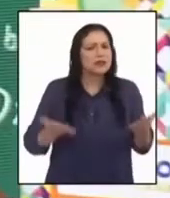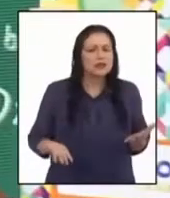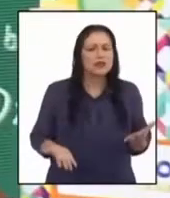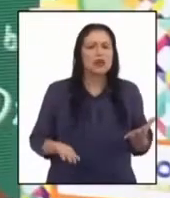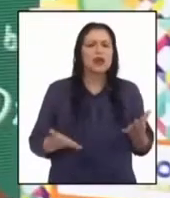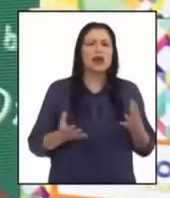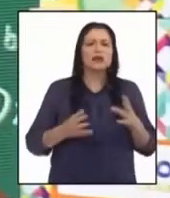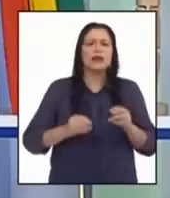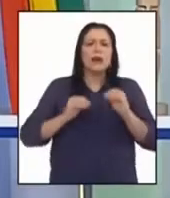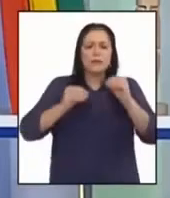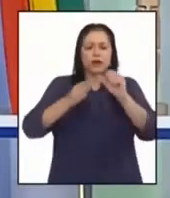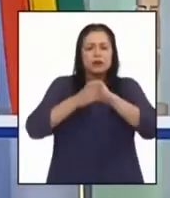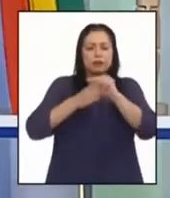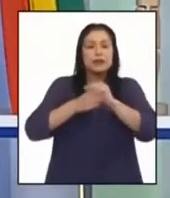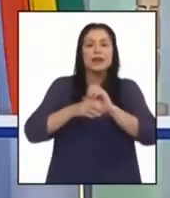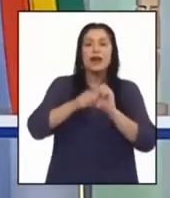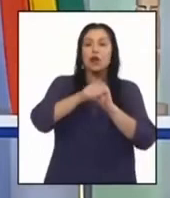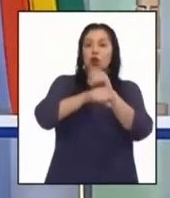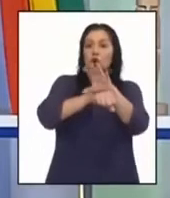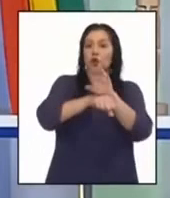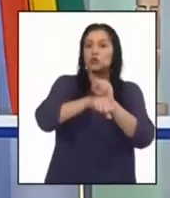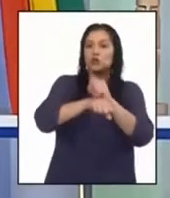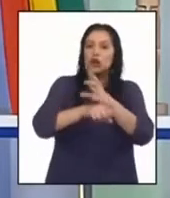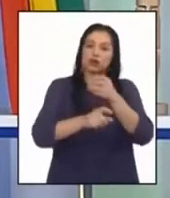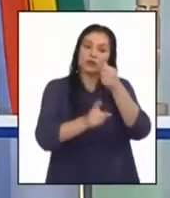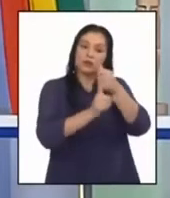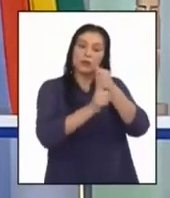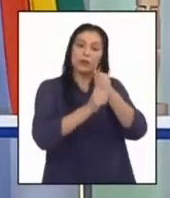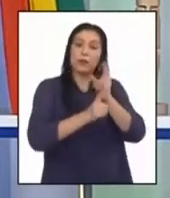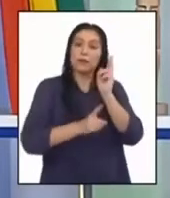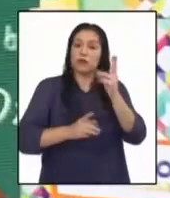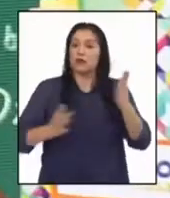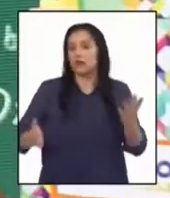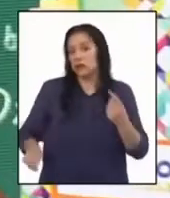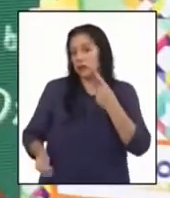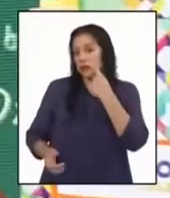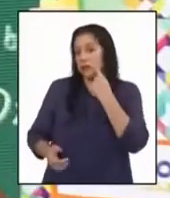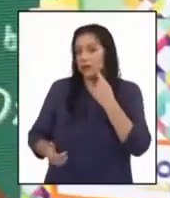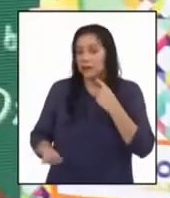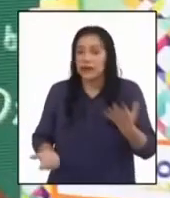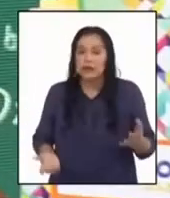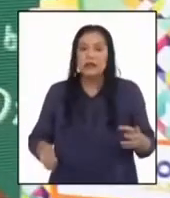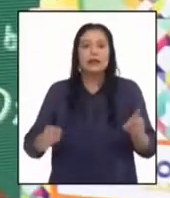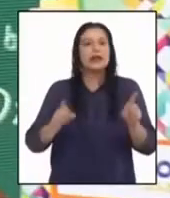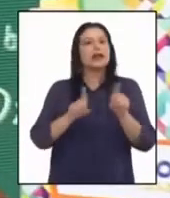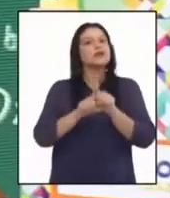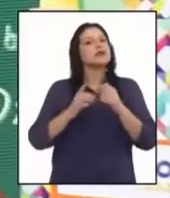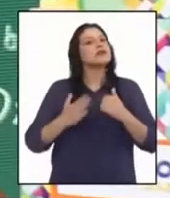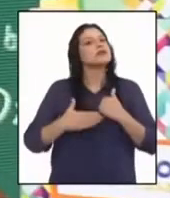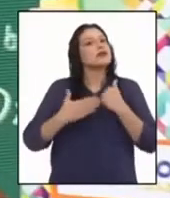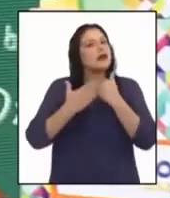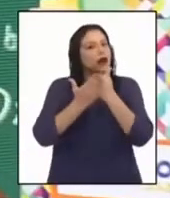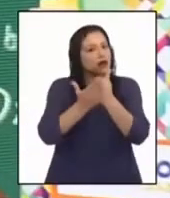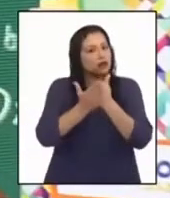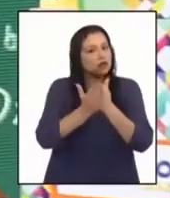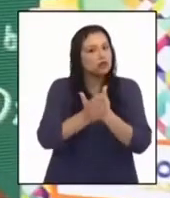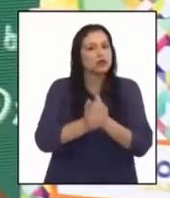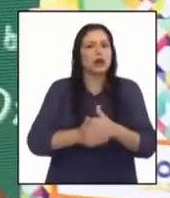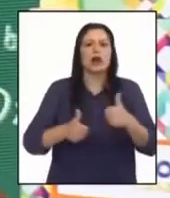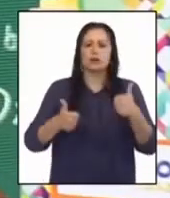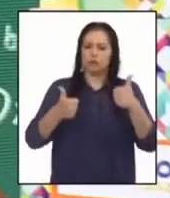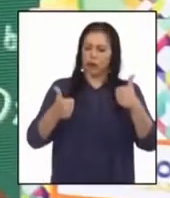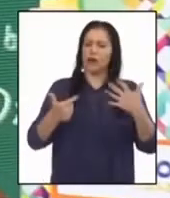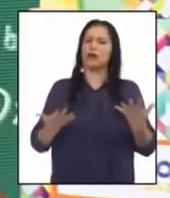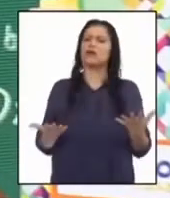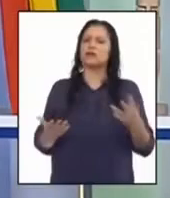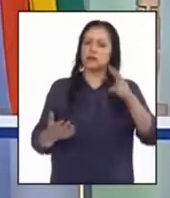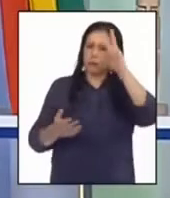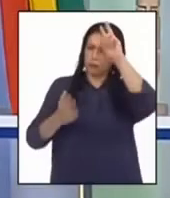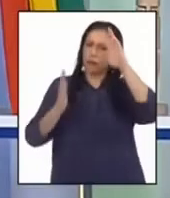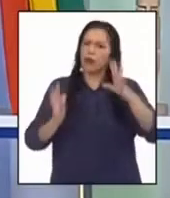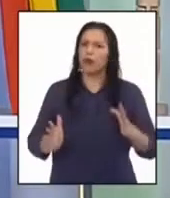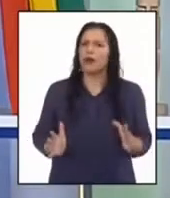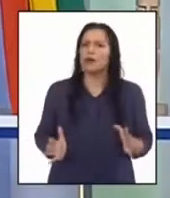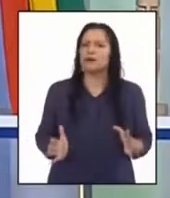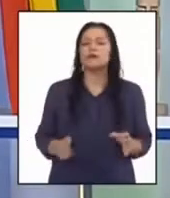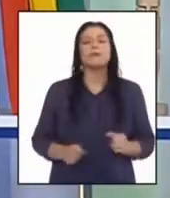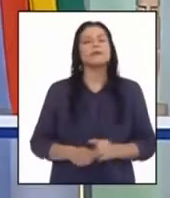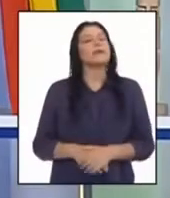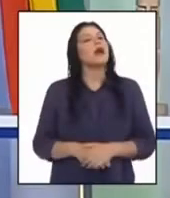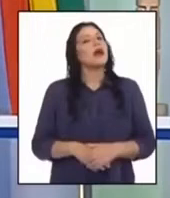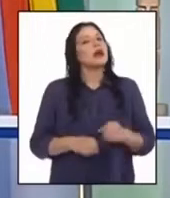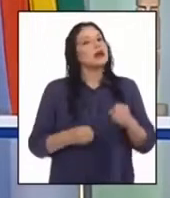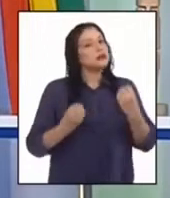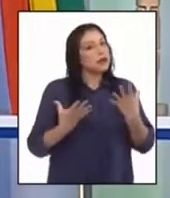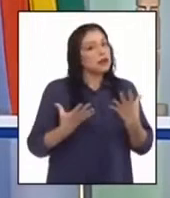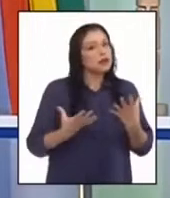los consejos y sugerencias de nuestras profesoras y profesores. Porque eso nos ayudará muchísimo a ser buenos ciudadanos. Cierto.